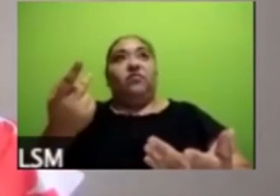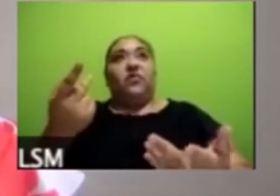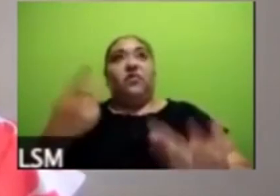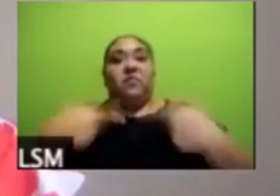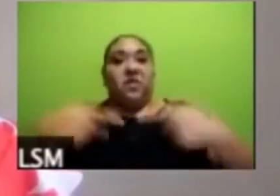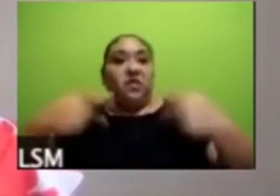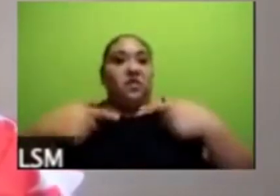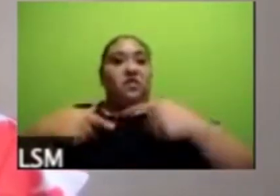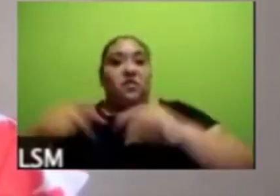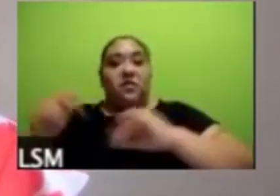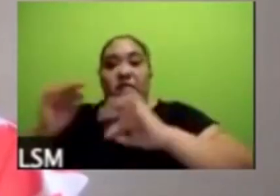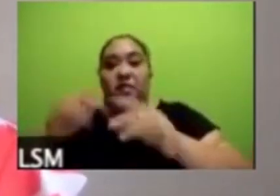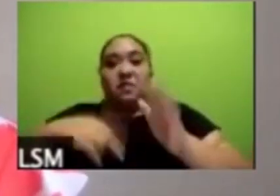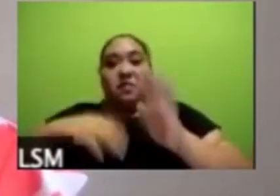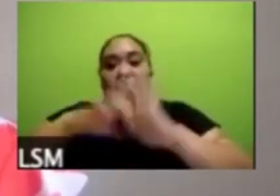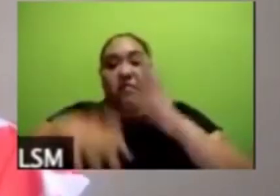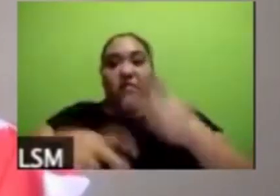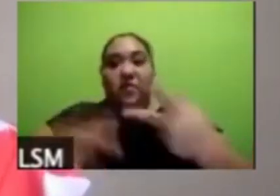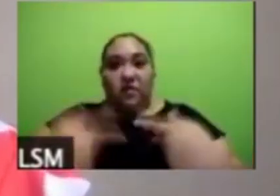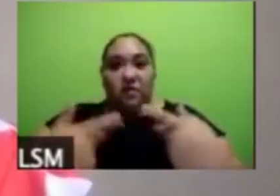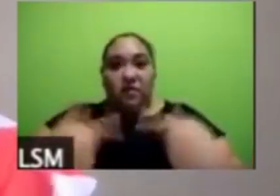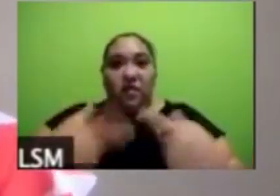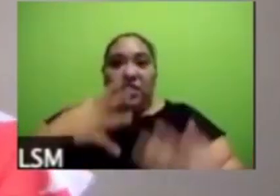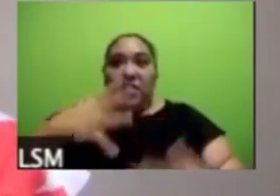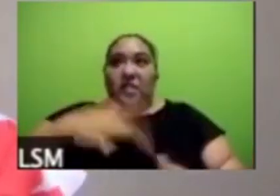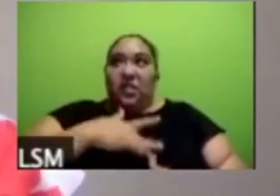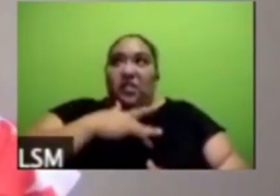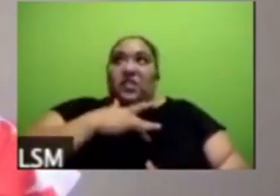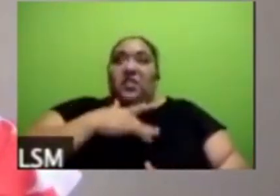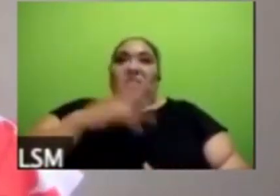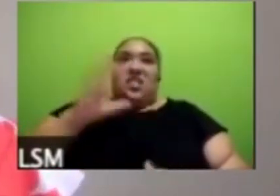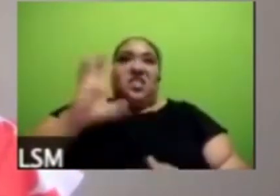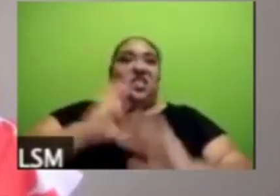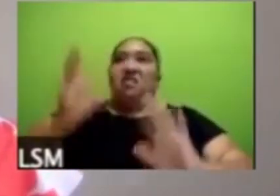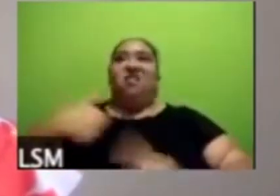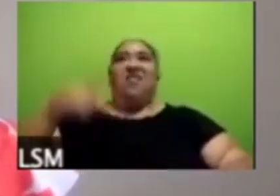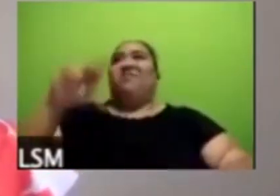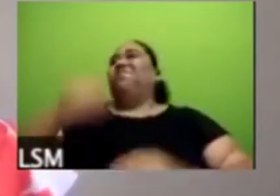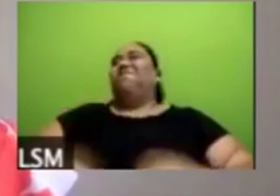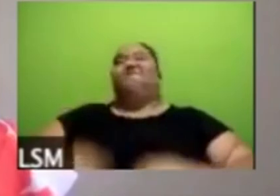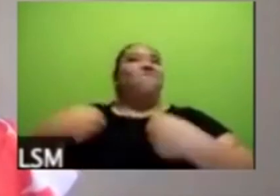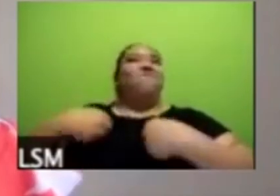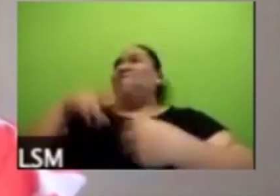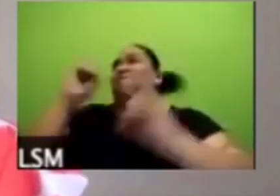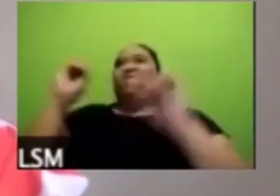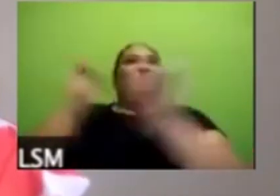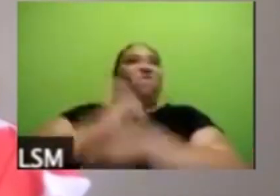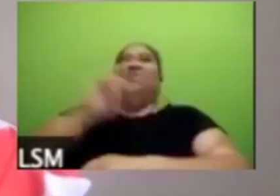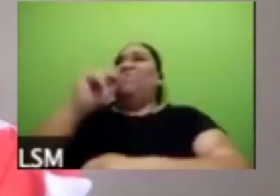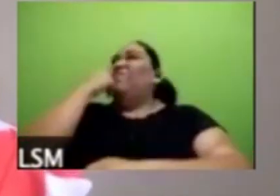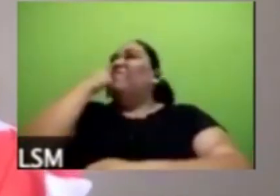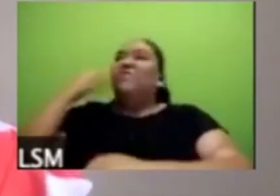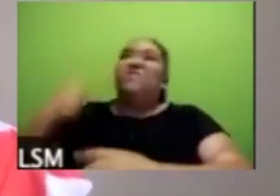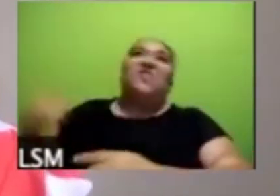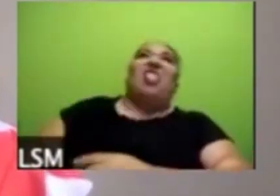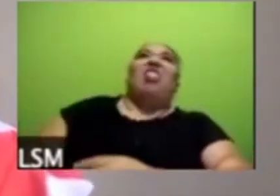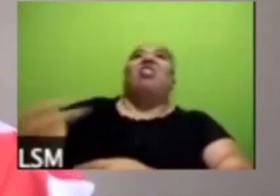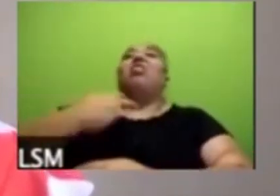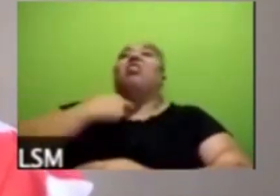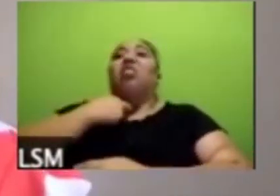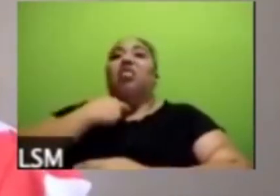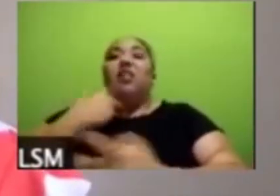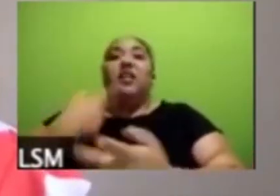suicidas entonces es importante realmente atender esta parte creo que es muy